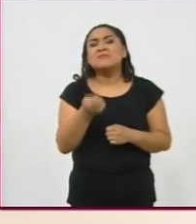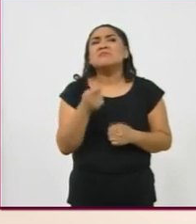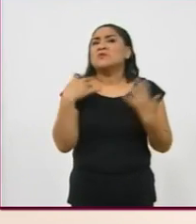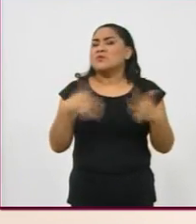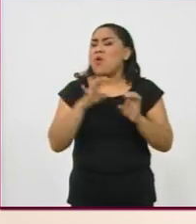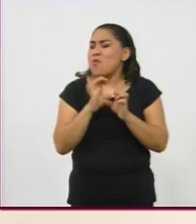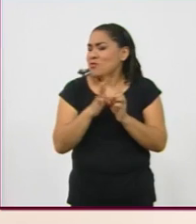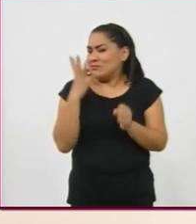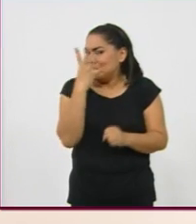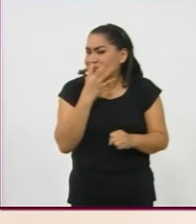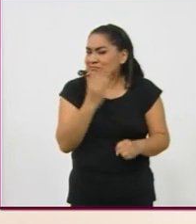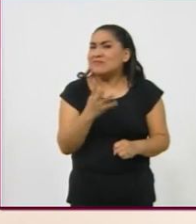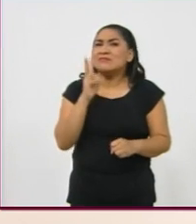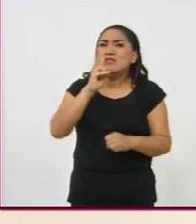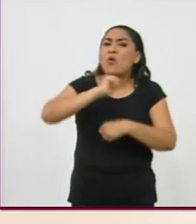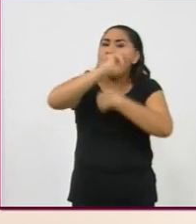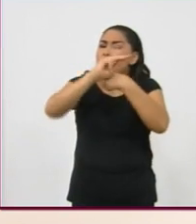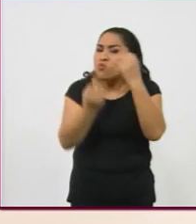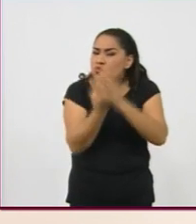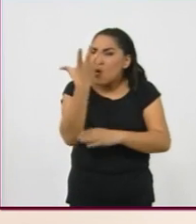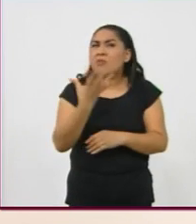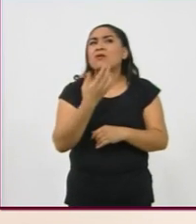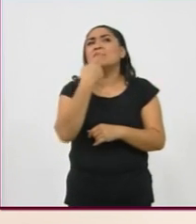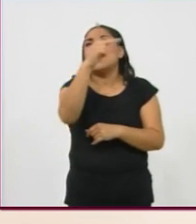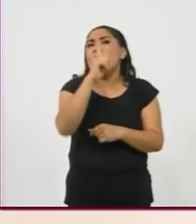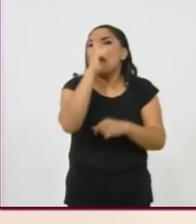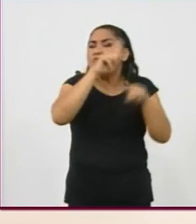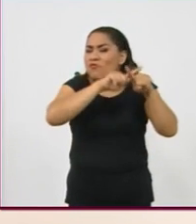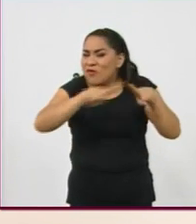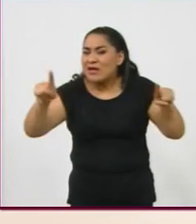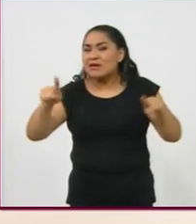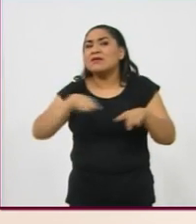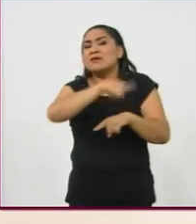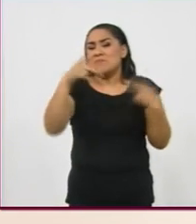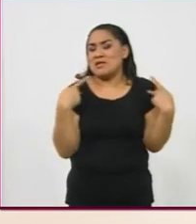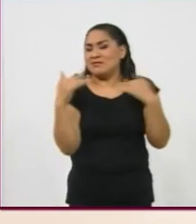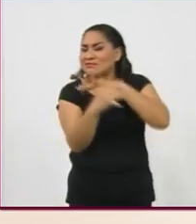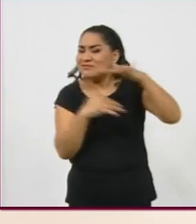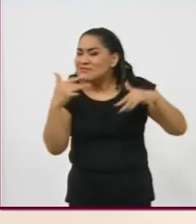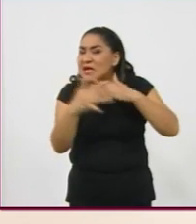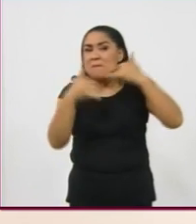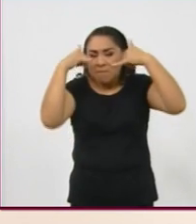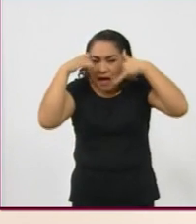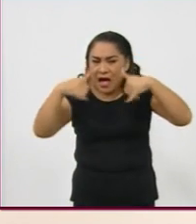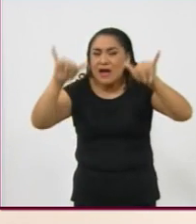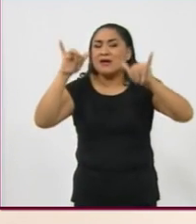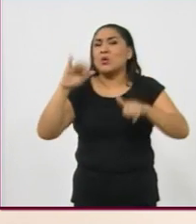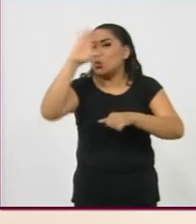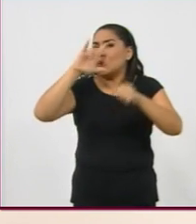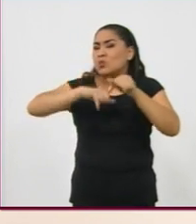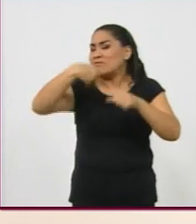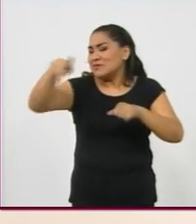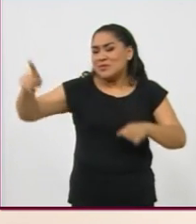maravilloso, ¿no? Ver un nuevo país, un nuevo tipo de luz, los habitantes, las vacas, la cultura